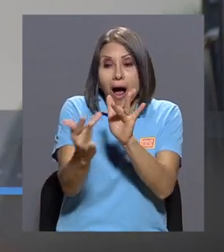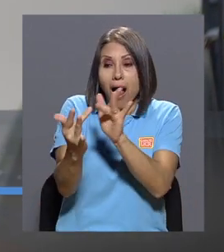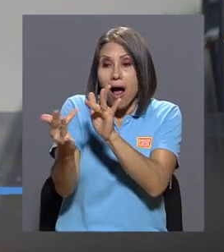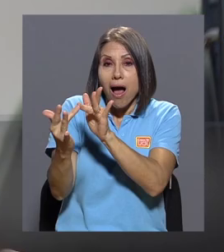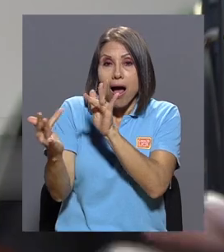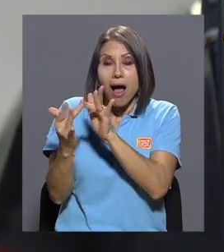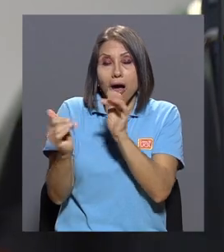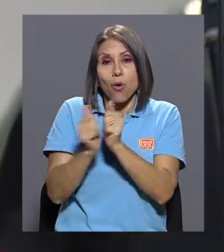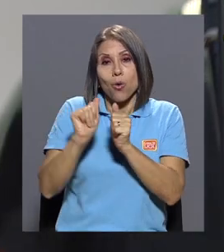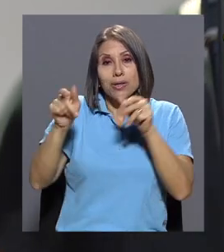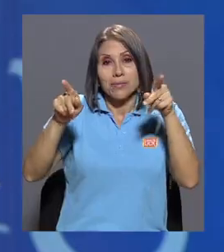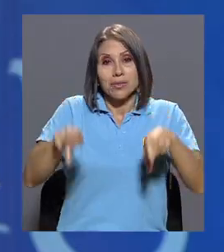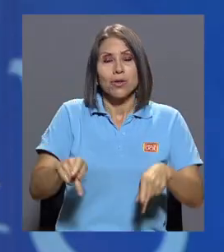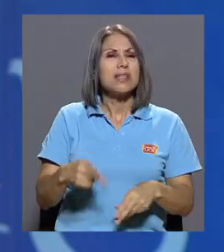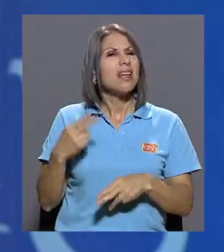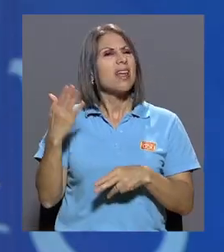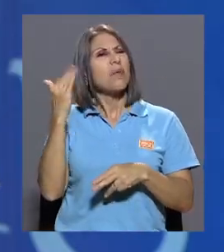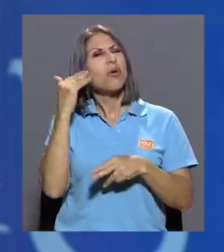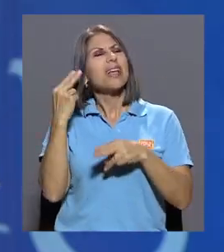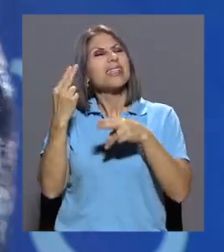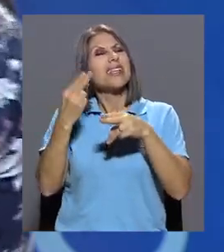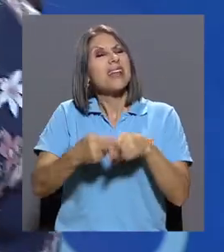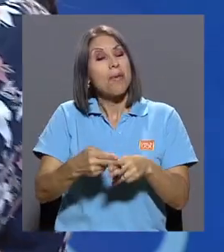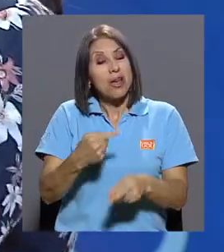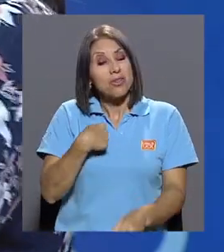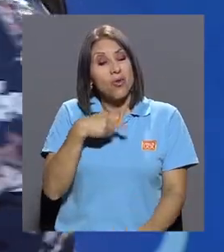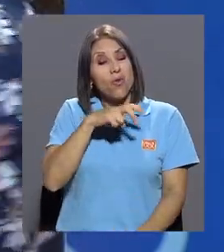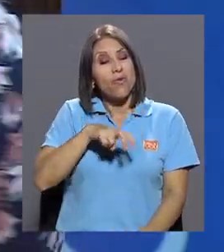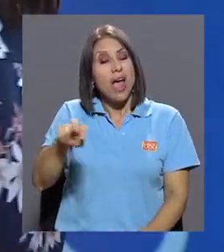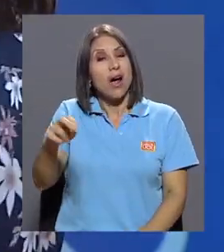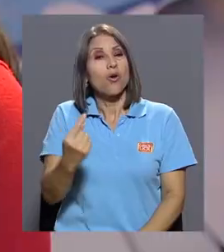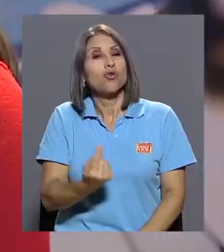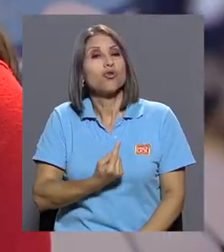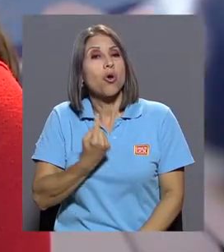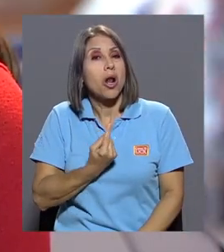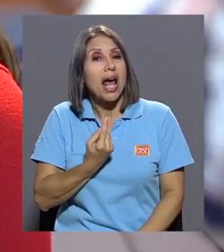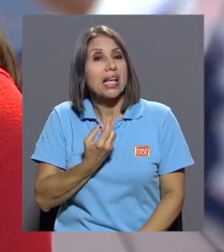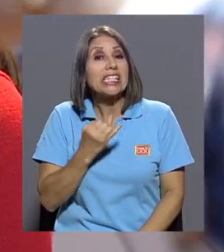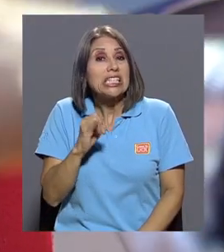las demás, con lo que hacemos entre nosotros. ¿Por qué se llama Viajo Sola? Si son varias.